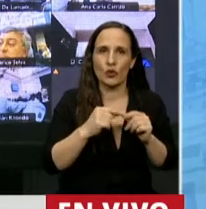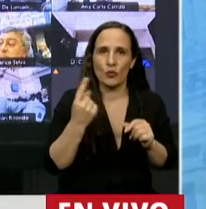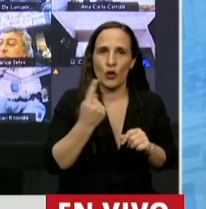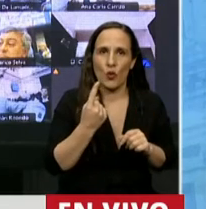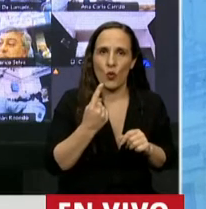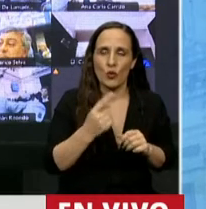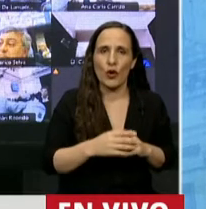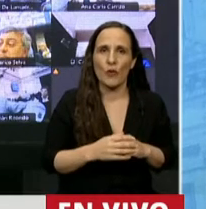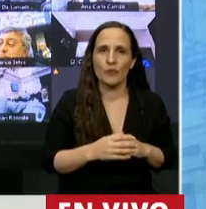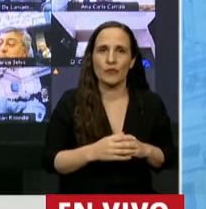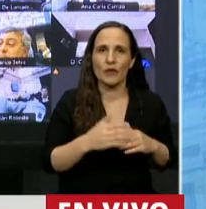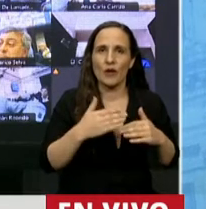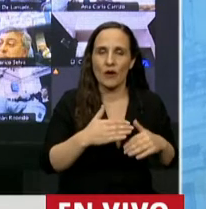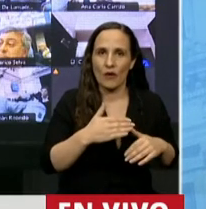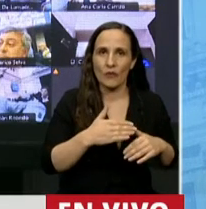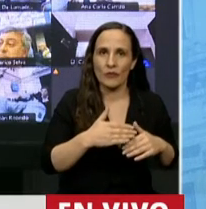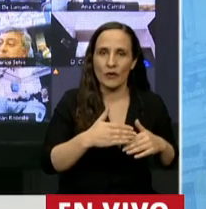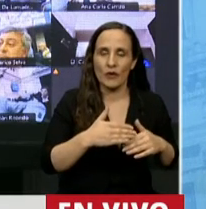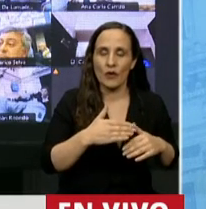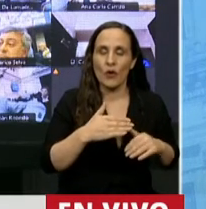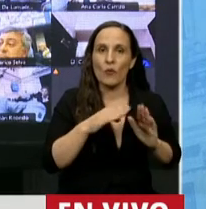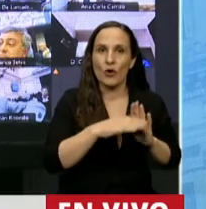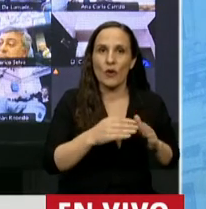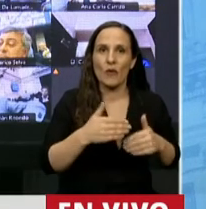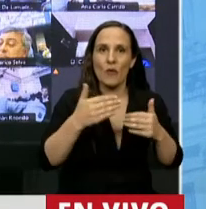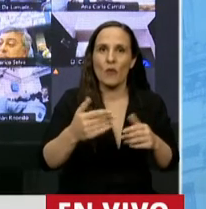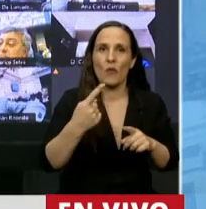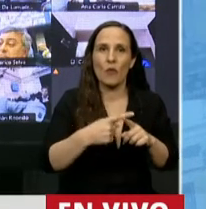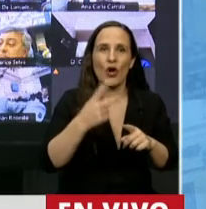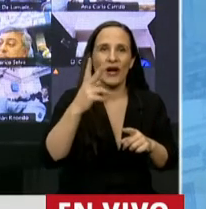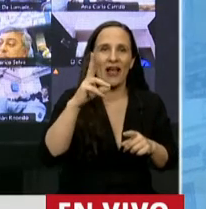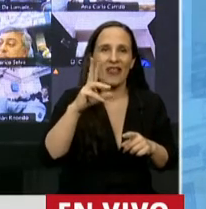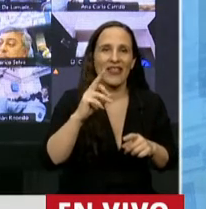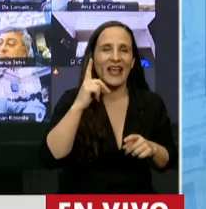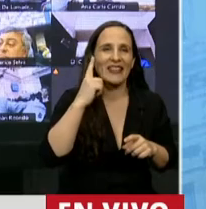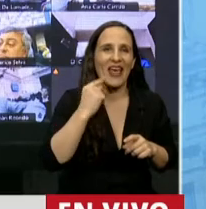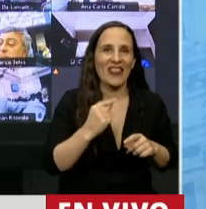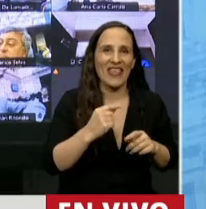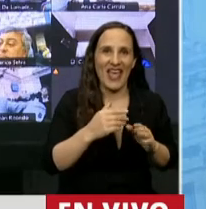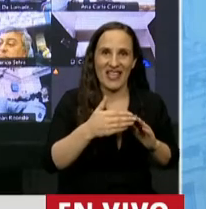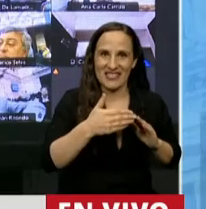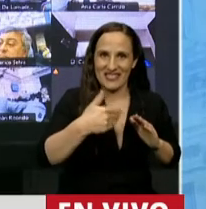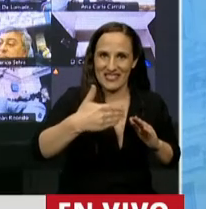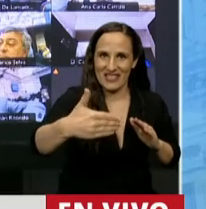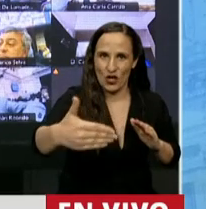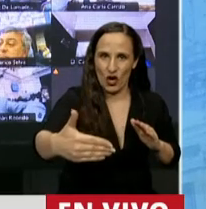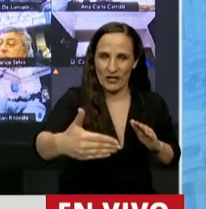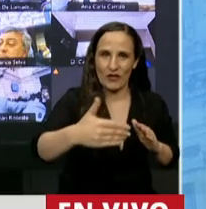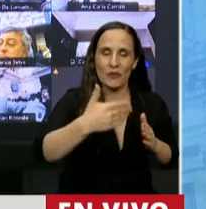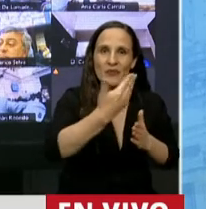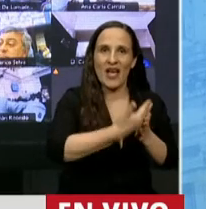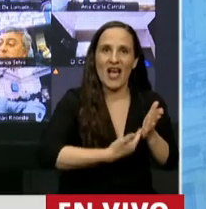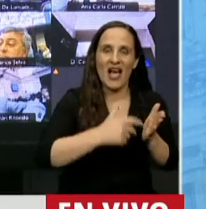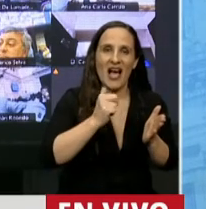que se prorroga este protocolo por 30 días corridos desde la fecha de suscripción del acta, y la fecha de